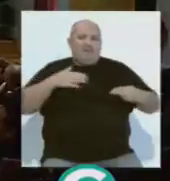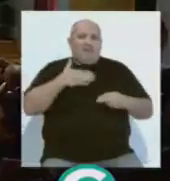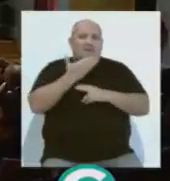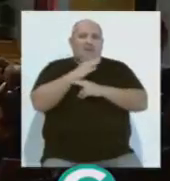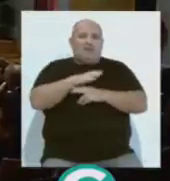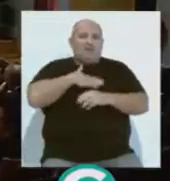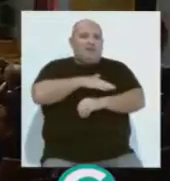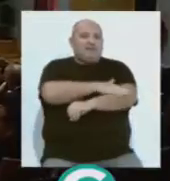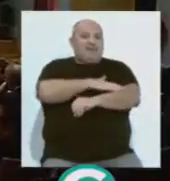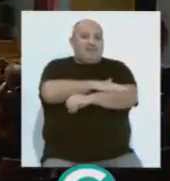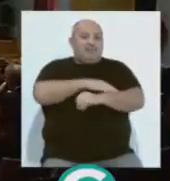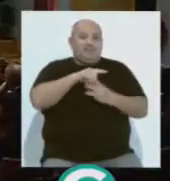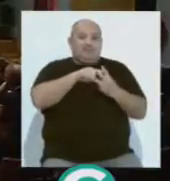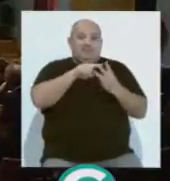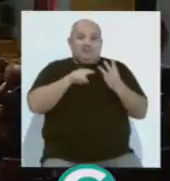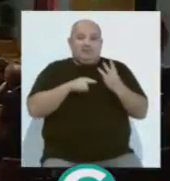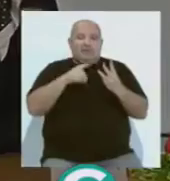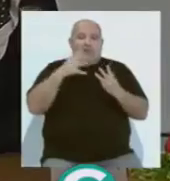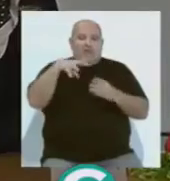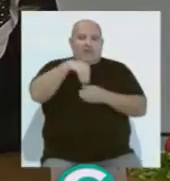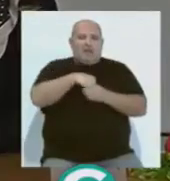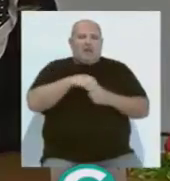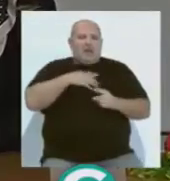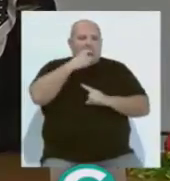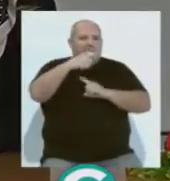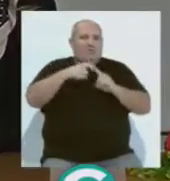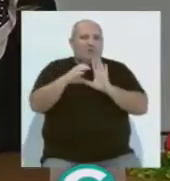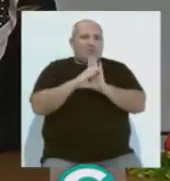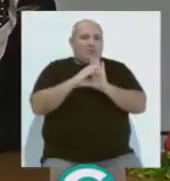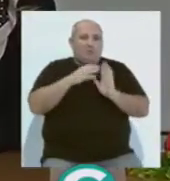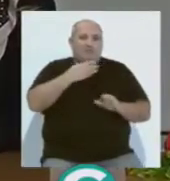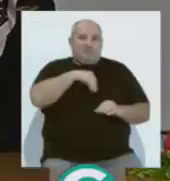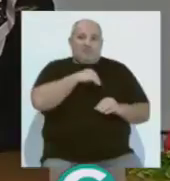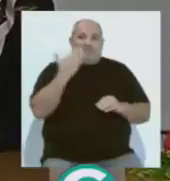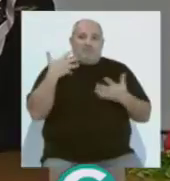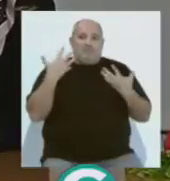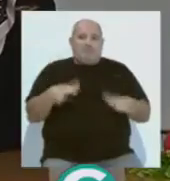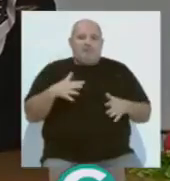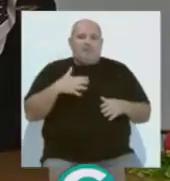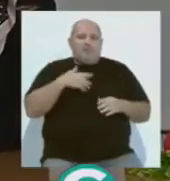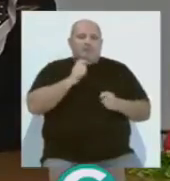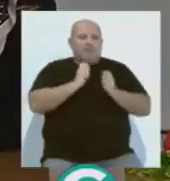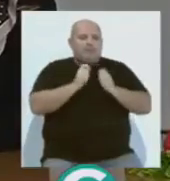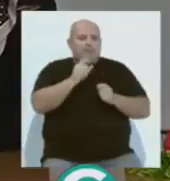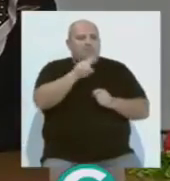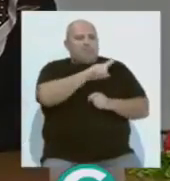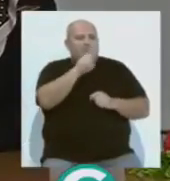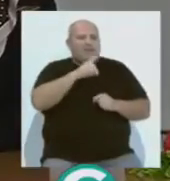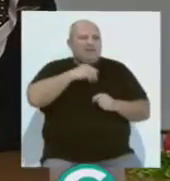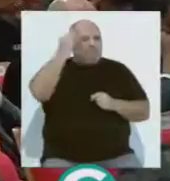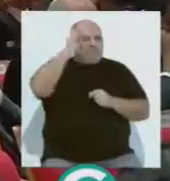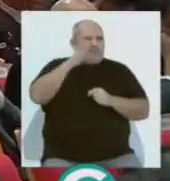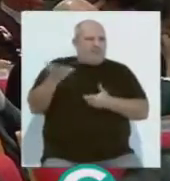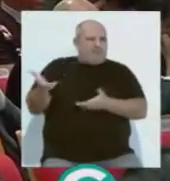Representantes de las instituciones públicas presentes en el acto de aniversario de la Constitución desde miércoles han atendido a los medios para expresar su